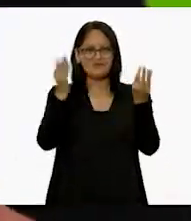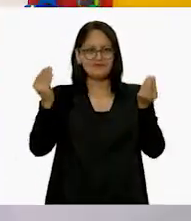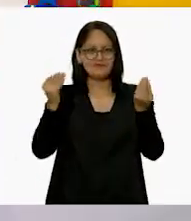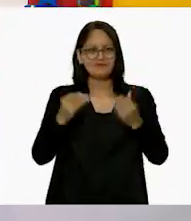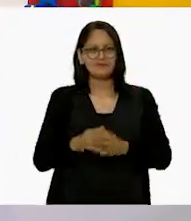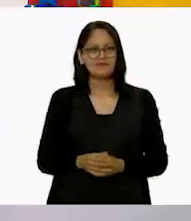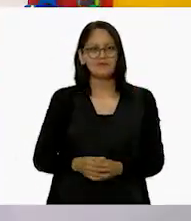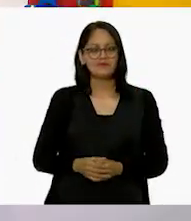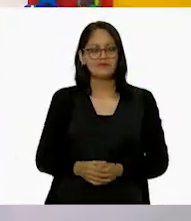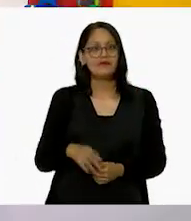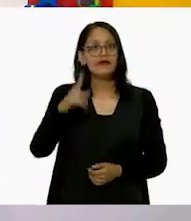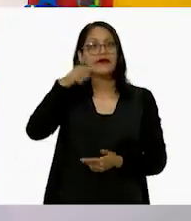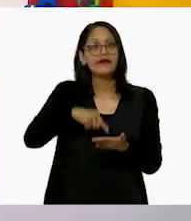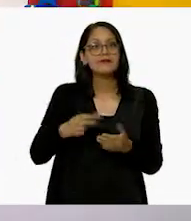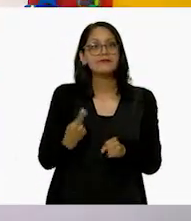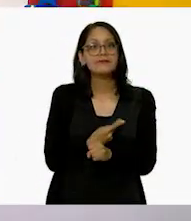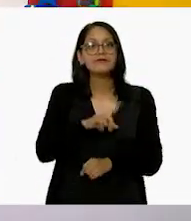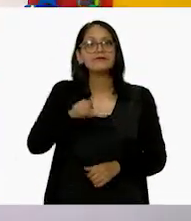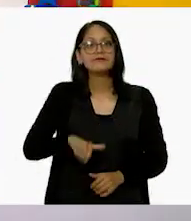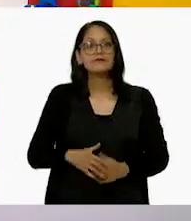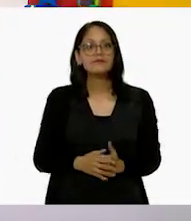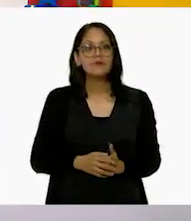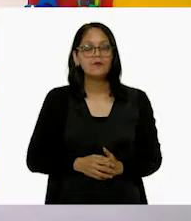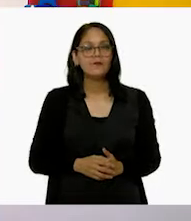¿Qué crees que sucedió después? ¿Qué pasó?